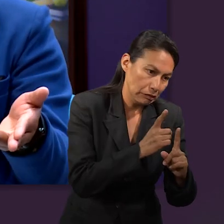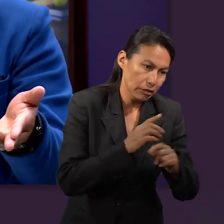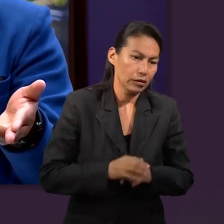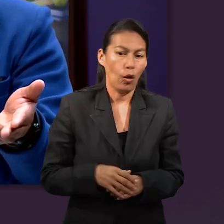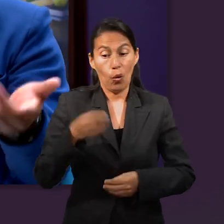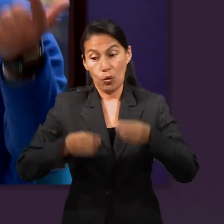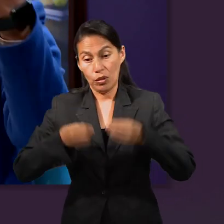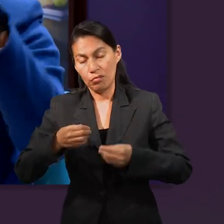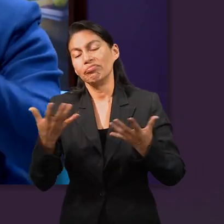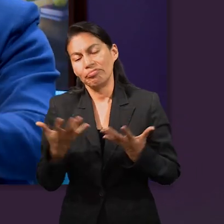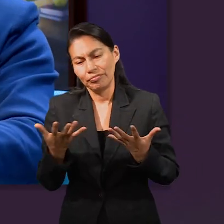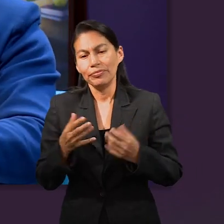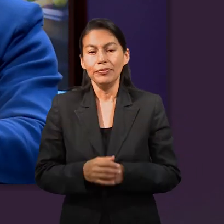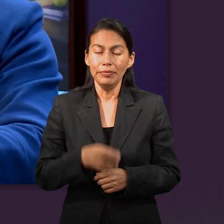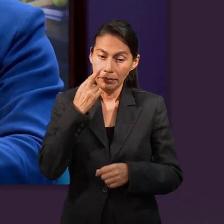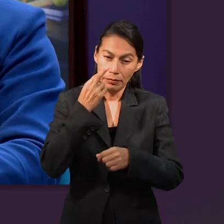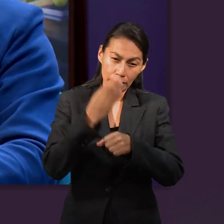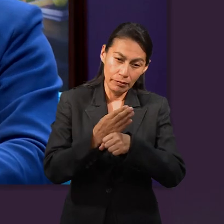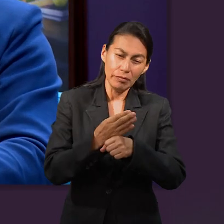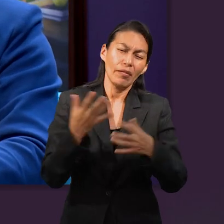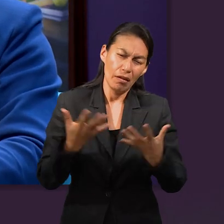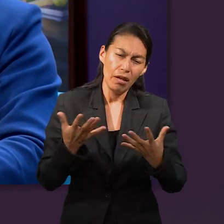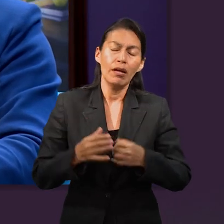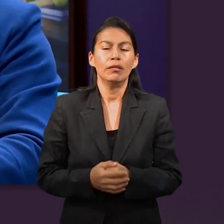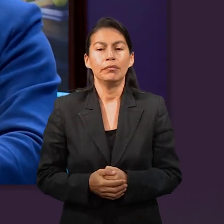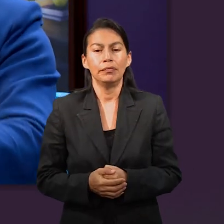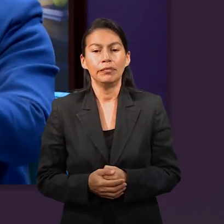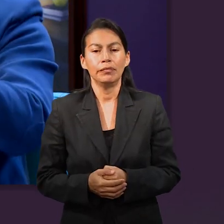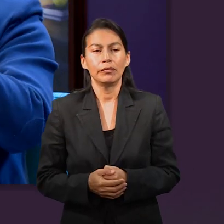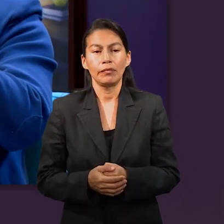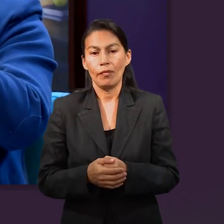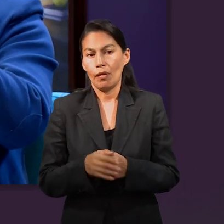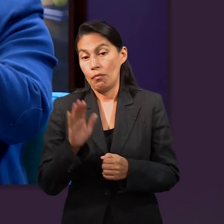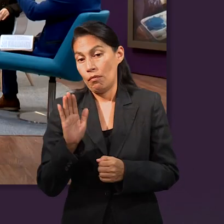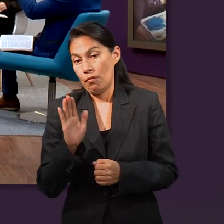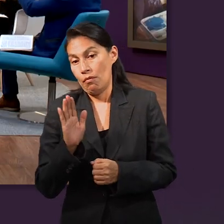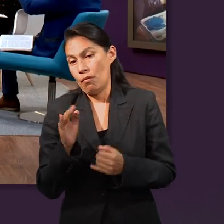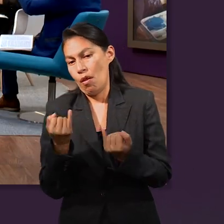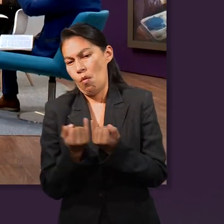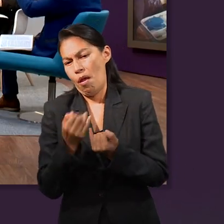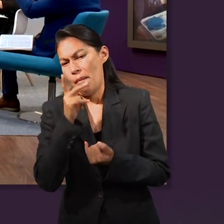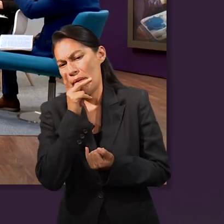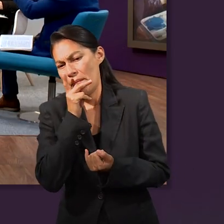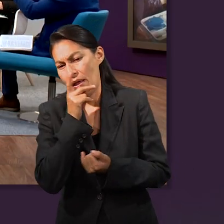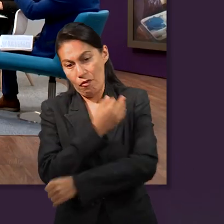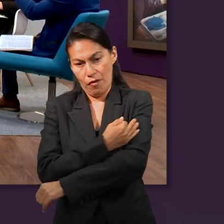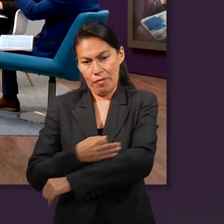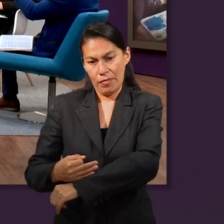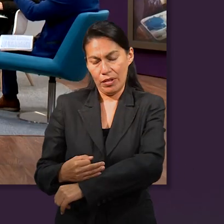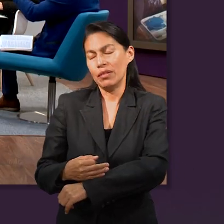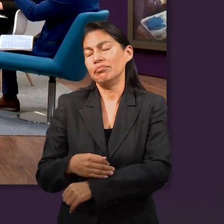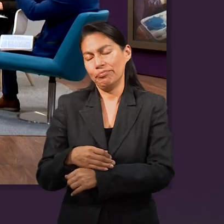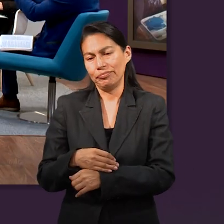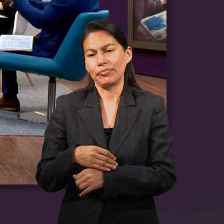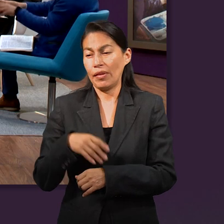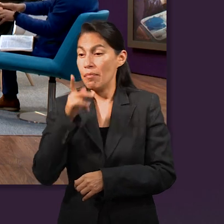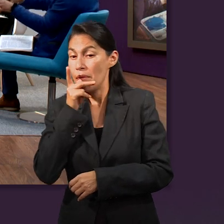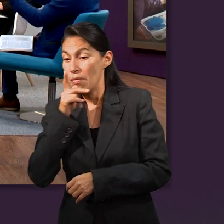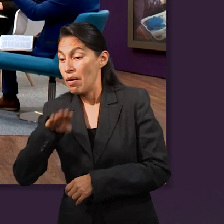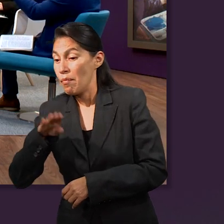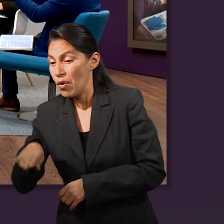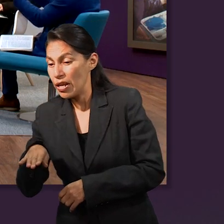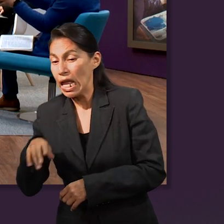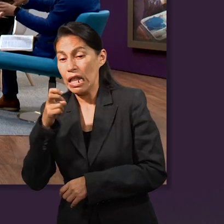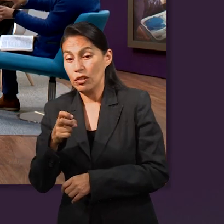juzgar, él juzgaba porque esa era su responsabilidad. Era como el padre de la familia, era